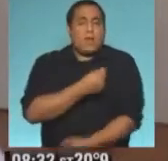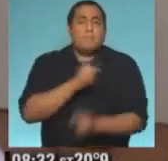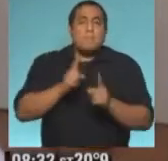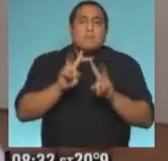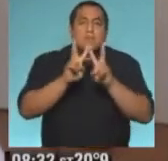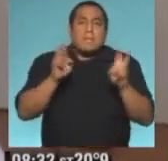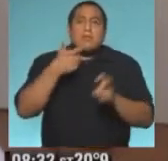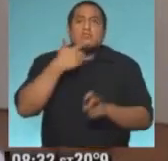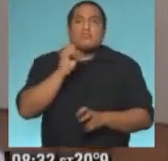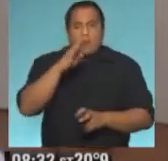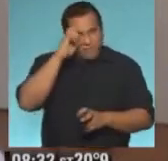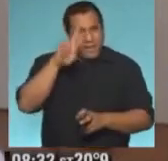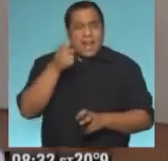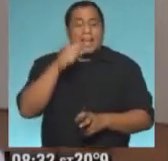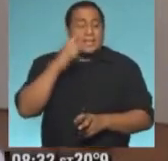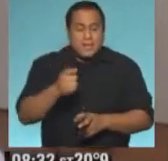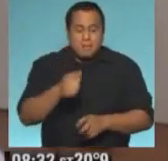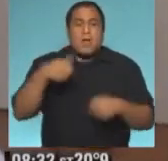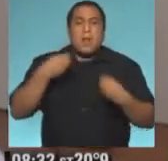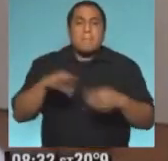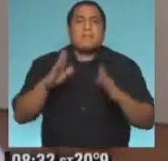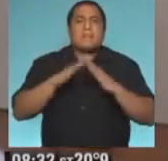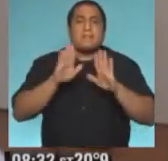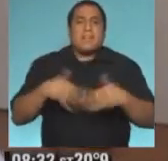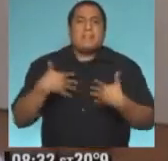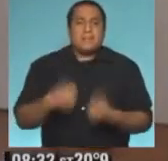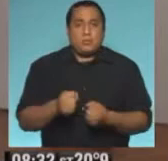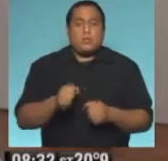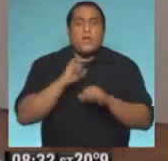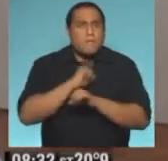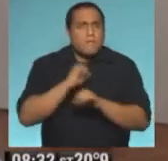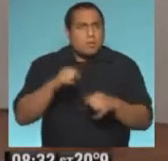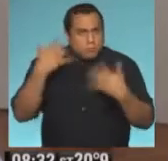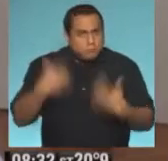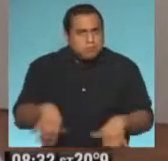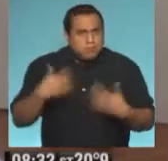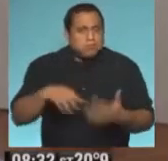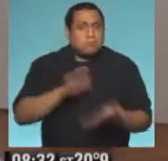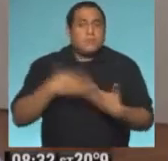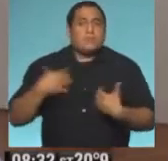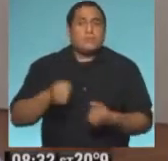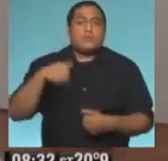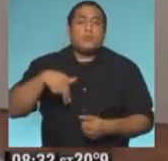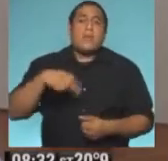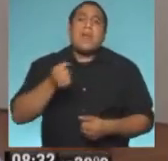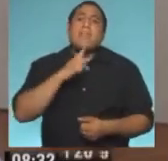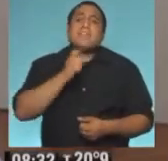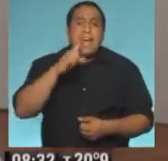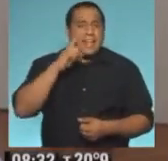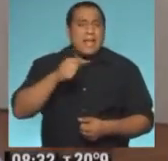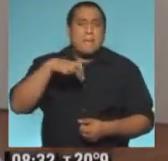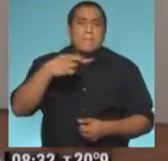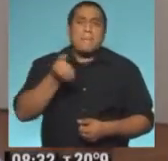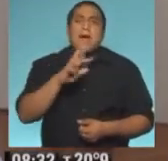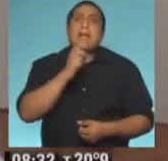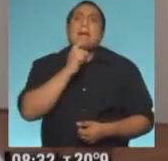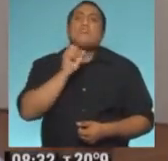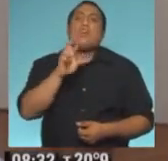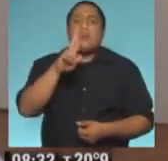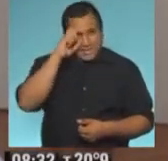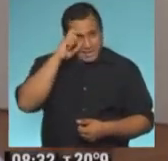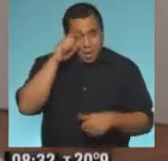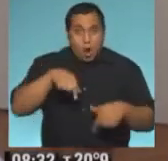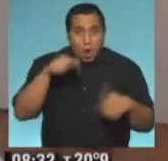trascendental. Bueno, arrancamos este Quédate en Casa Salud, 30 minutos a pura información de salud. Mi nombre es Nati Paratori y vamos a estar hoy arrancándolo,